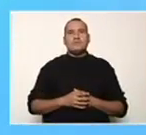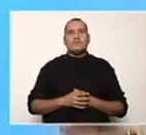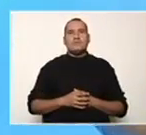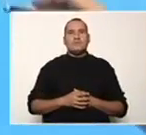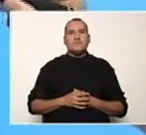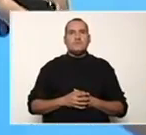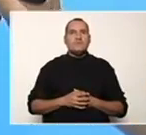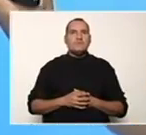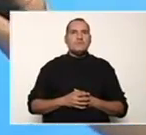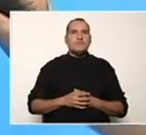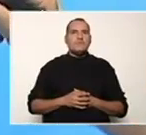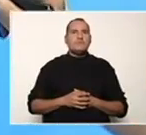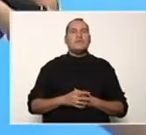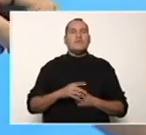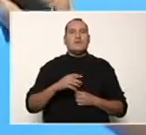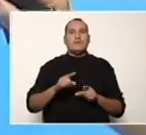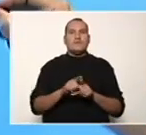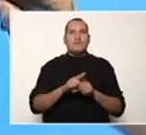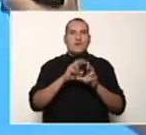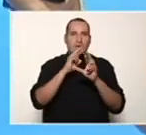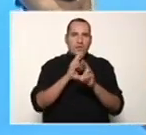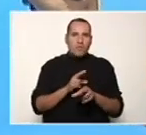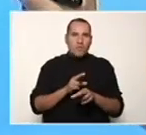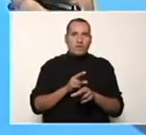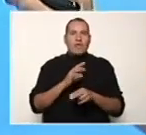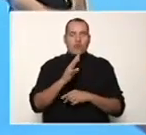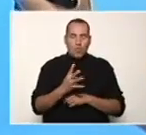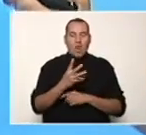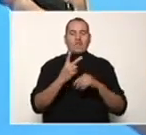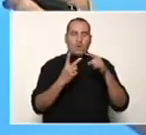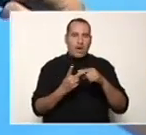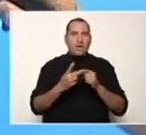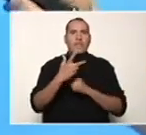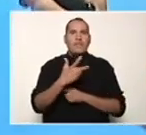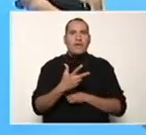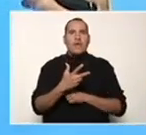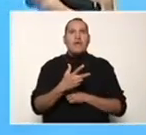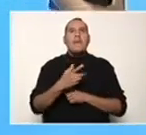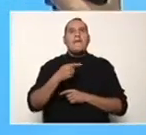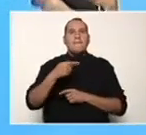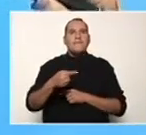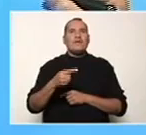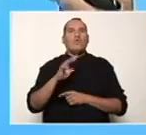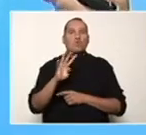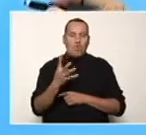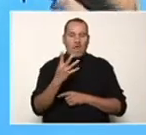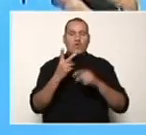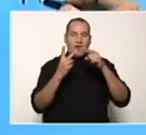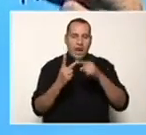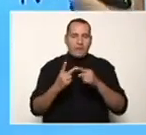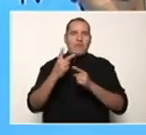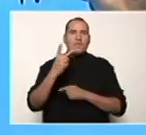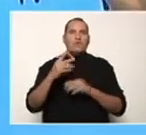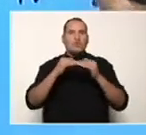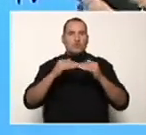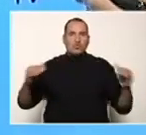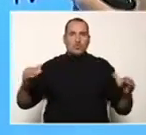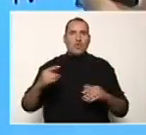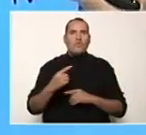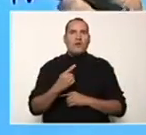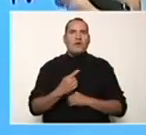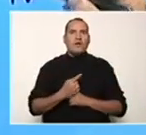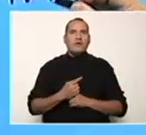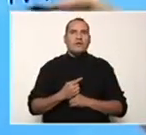Eso sería igual a 4 raíz de 3 menos 4 raíz de 2